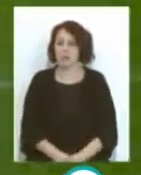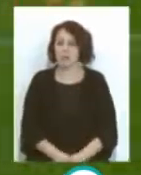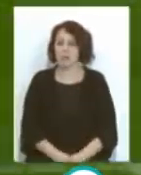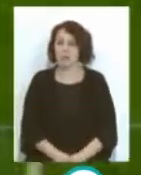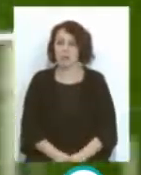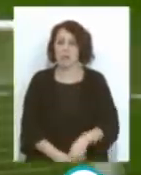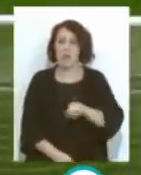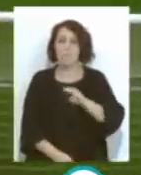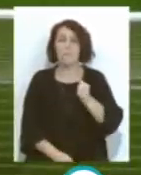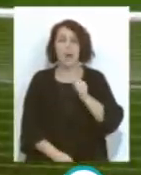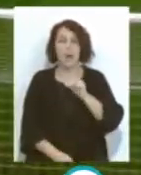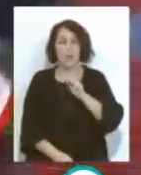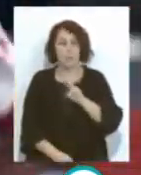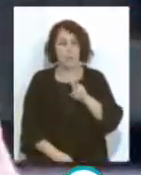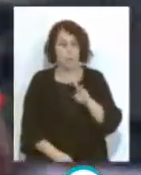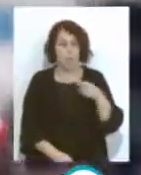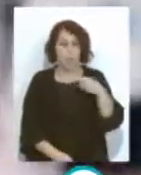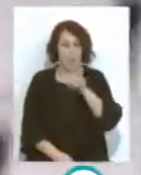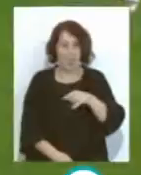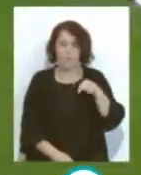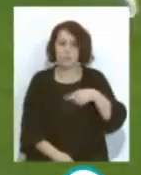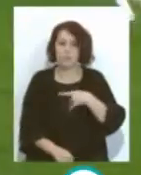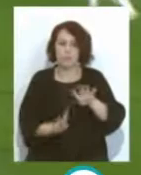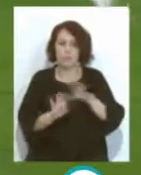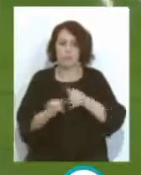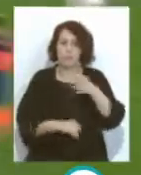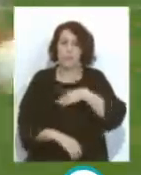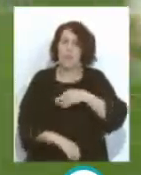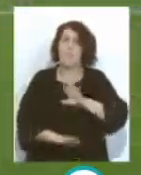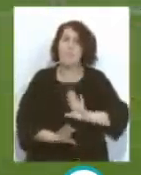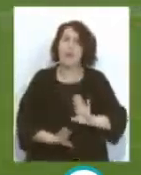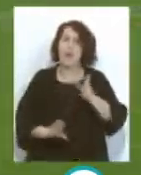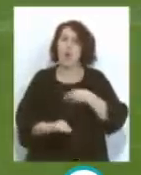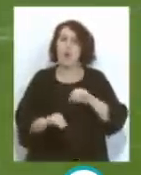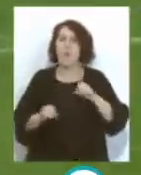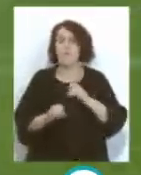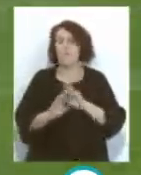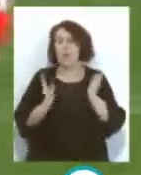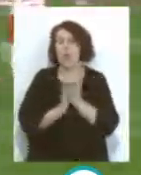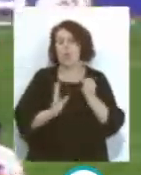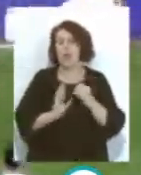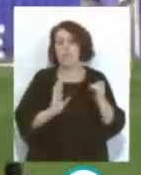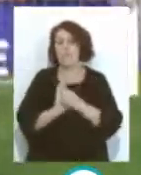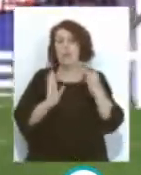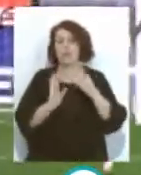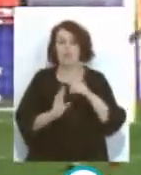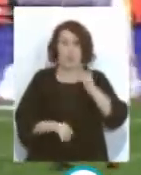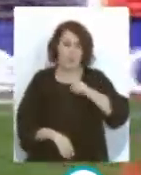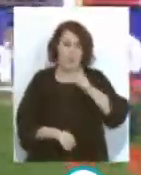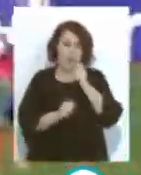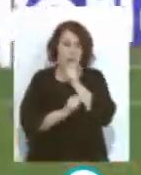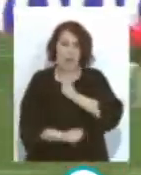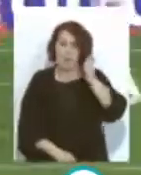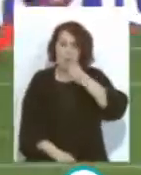El Papu Gómez Ahí ese Posible penalti De Pekovic Pero la pelota No le da Simplemente la mano Muy bien El árbitro Estrada